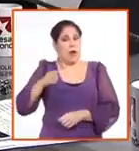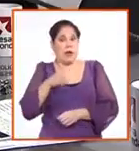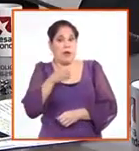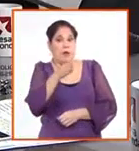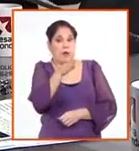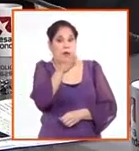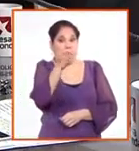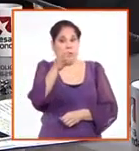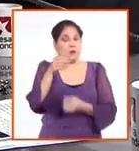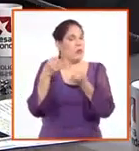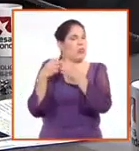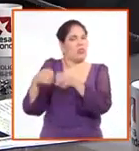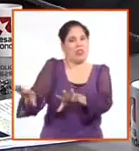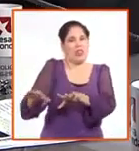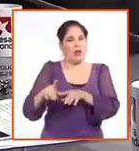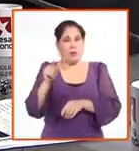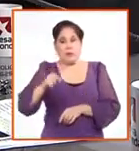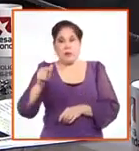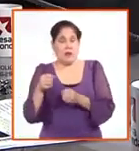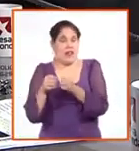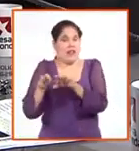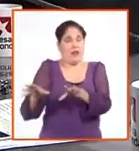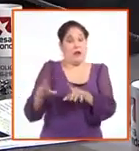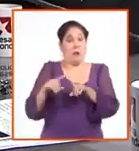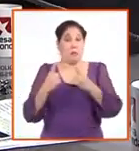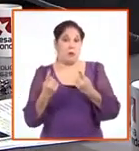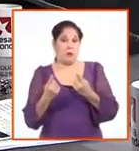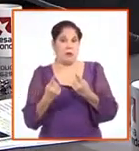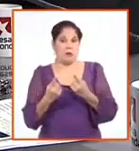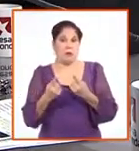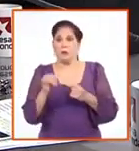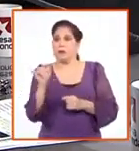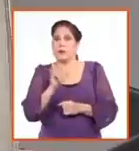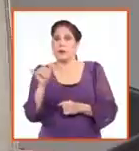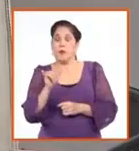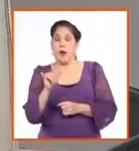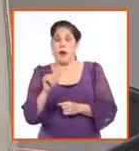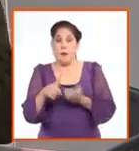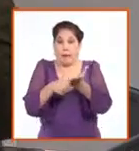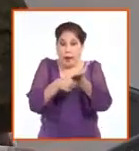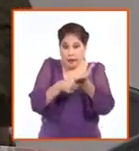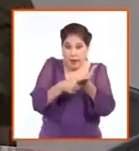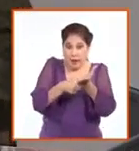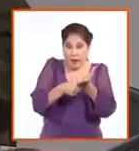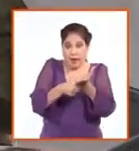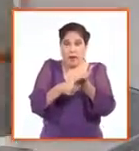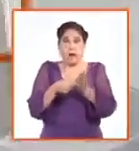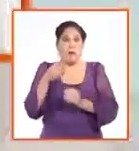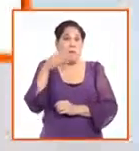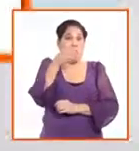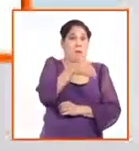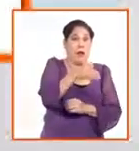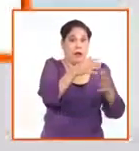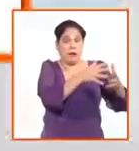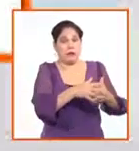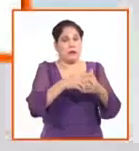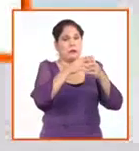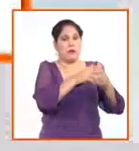Clara con esto de la migración ilegal. Por tierra pasa lo mismo. En situaciones adversas, peligrosas,